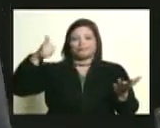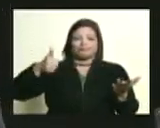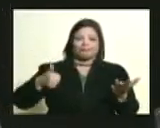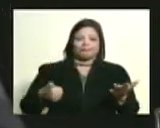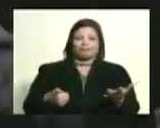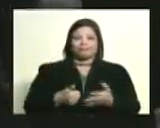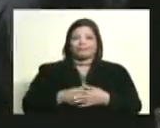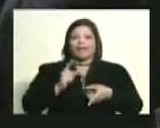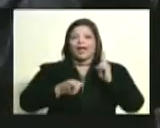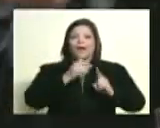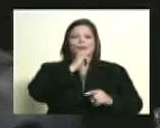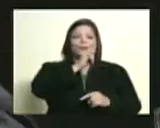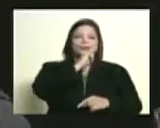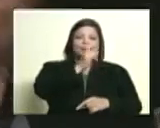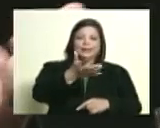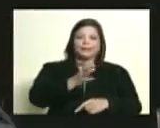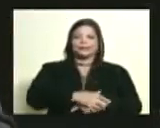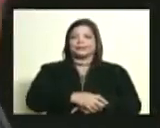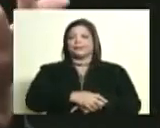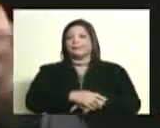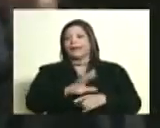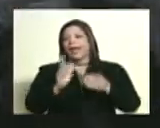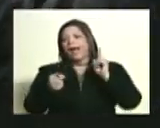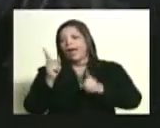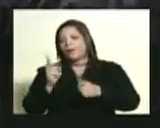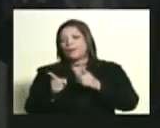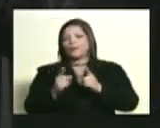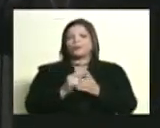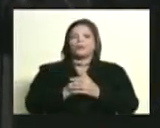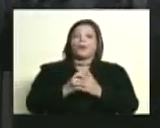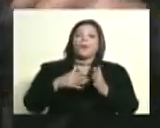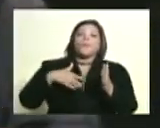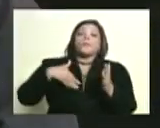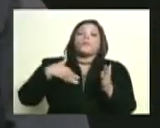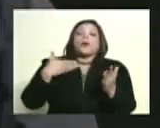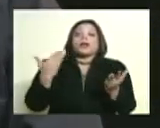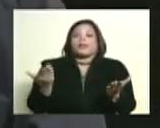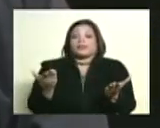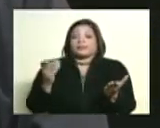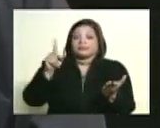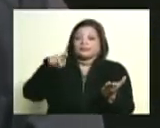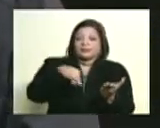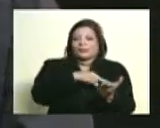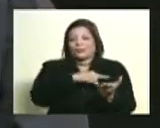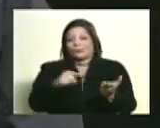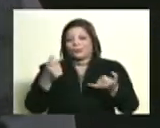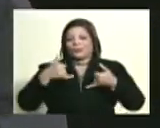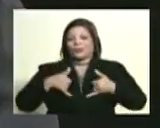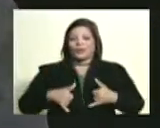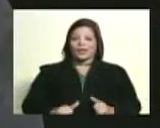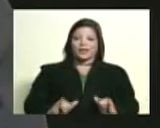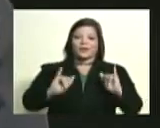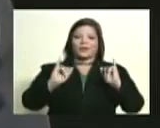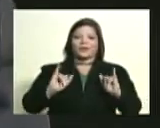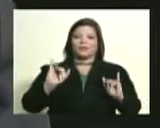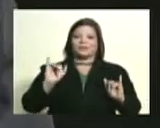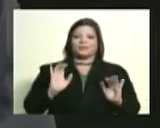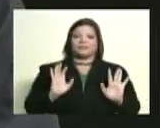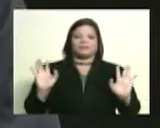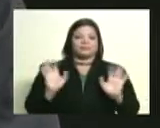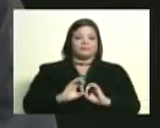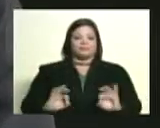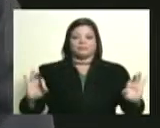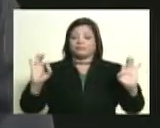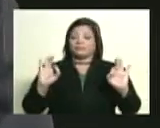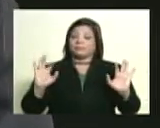noticias y hipótesis y planteamientos de posibles hijos que hayan en distintas partes lugares no se